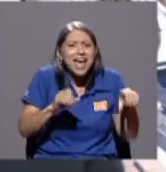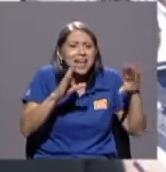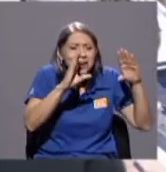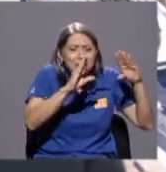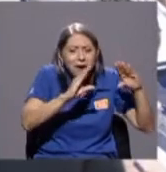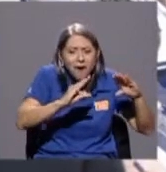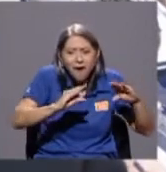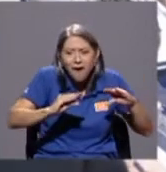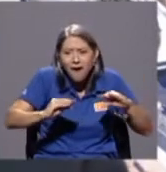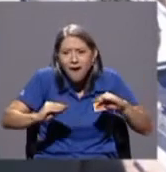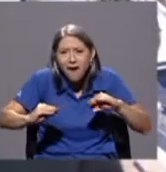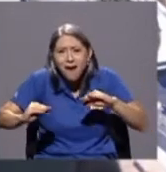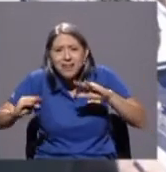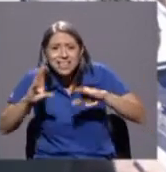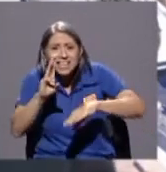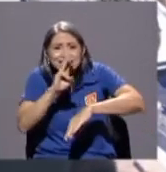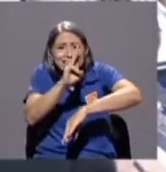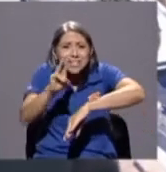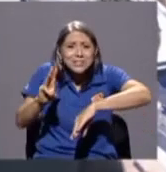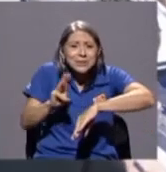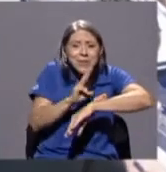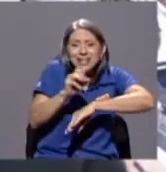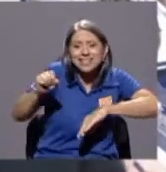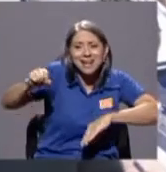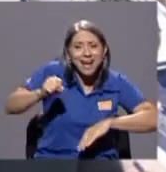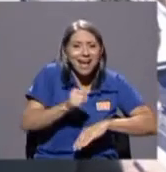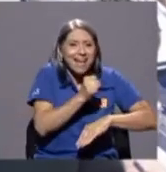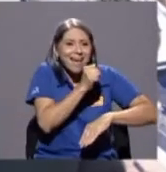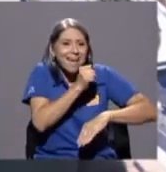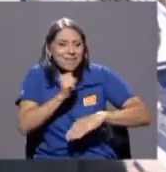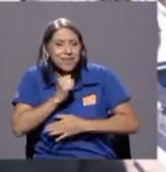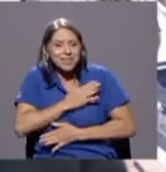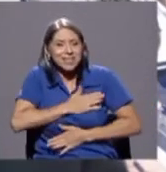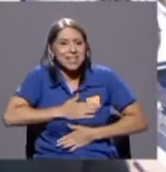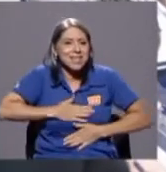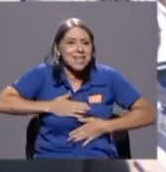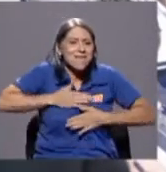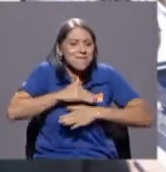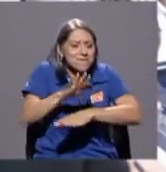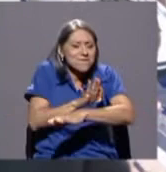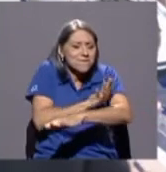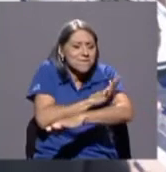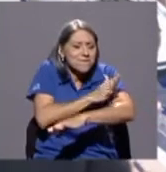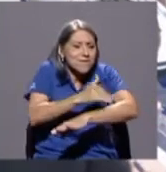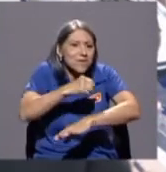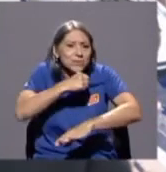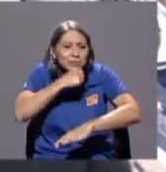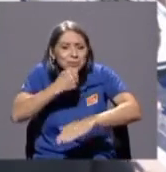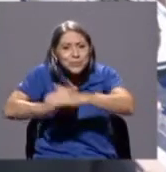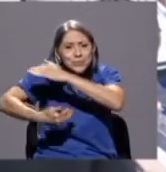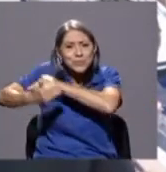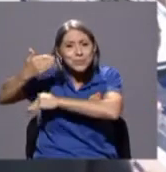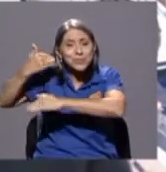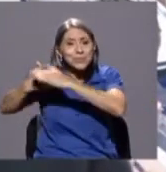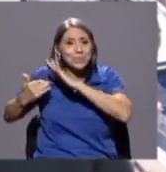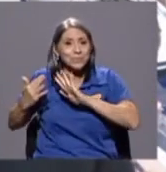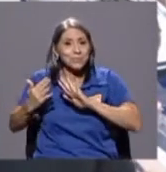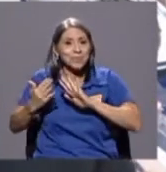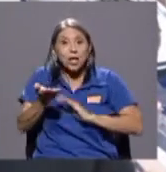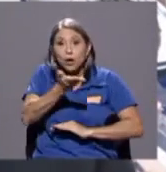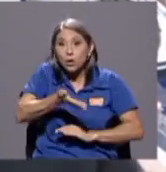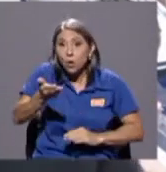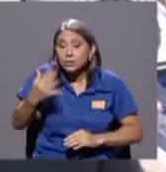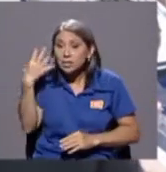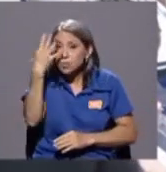disfrutando y vean y aquí me tomo la libertad porque bueno las cosas bonitas hay que decirlas